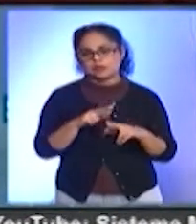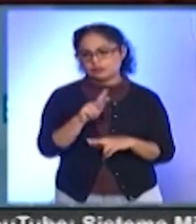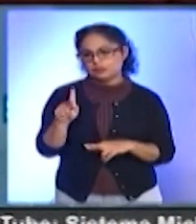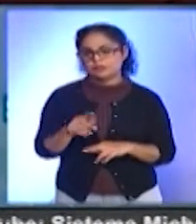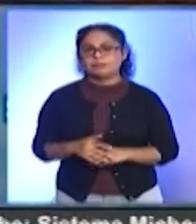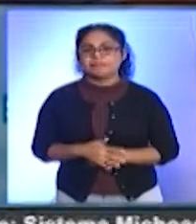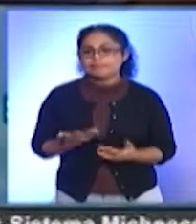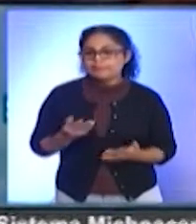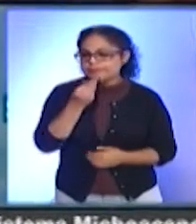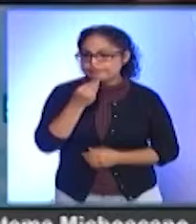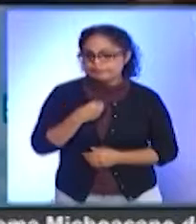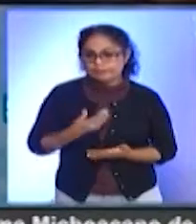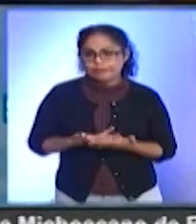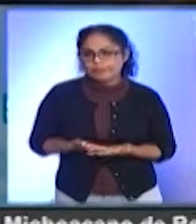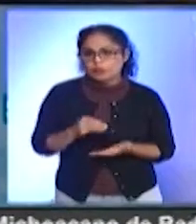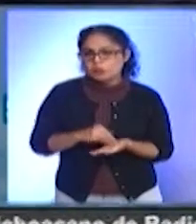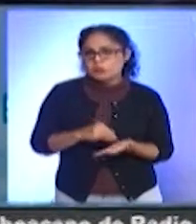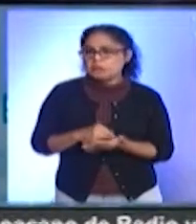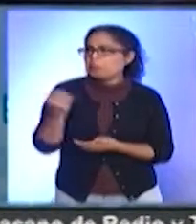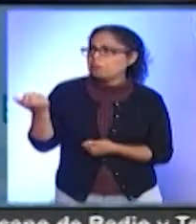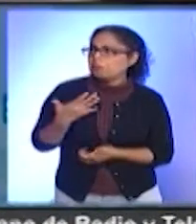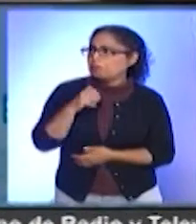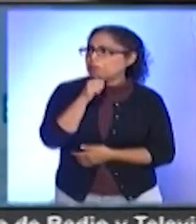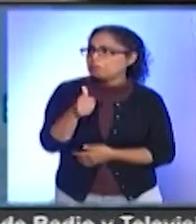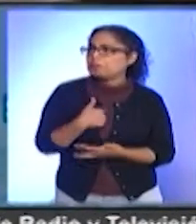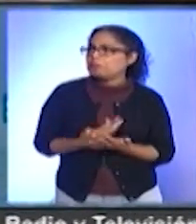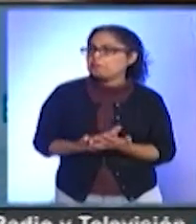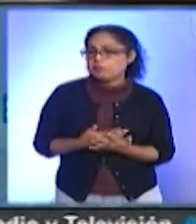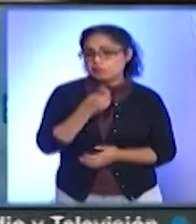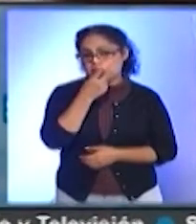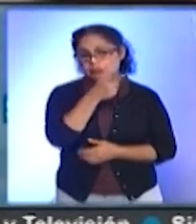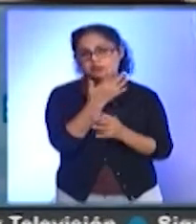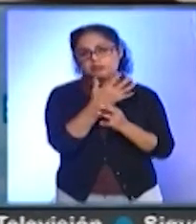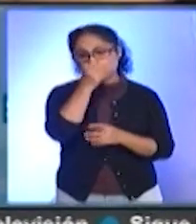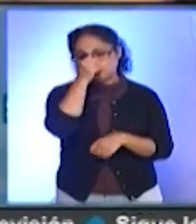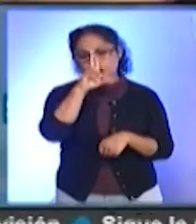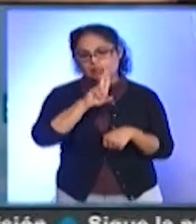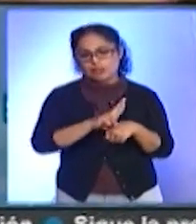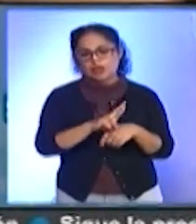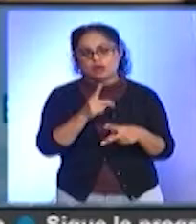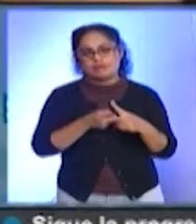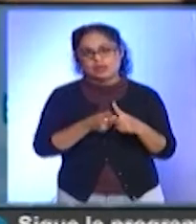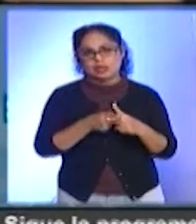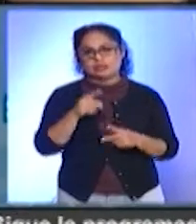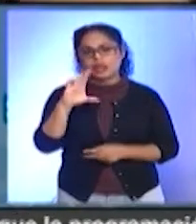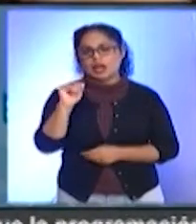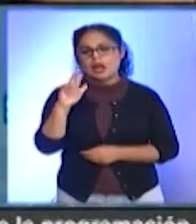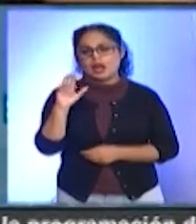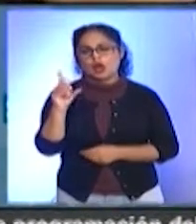Sin embargo, hasta el momento no ha llegado un solo peso, resaltó el Secretario de Finanzas y Administración, Carlos Maldonado.